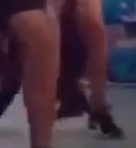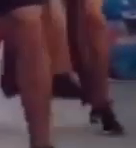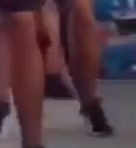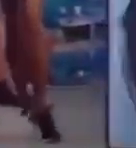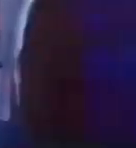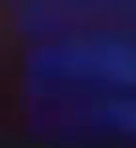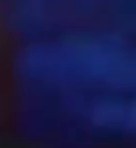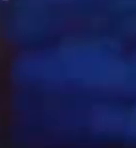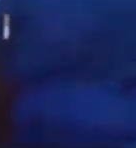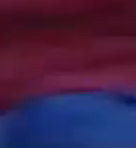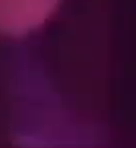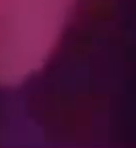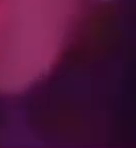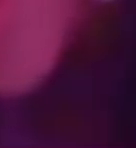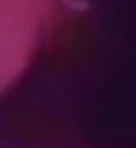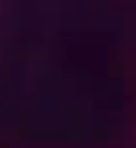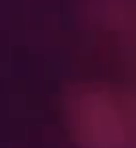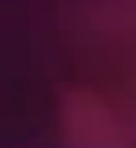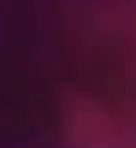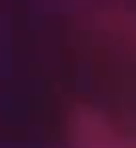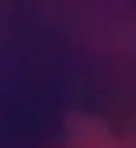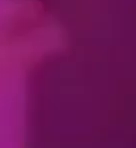Contenidos interactivos.